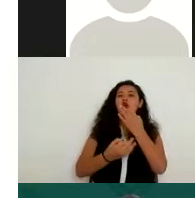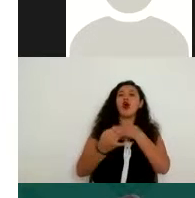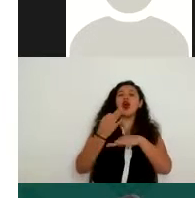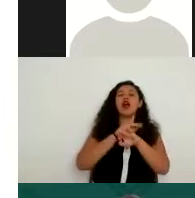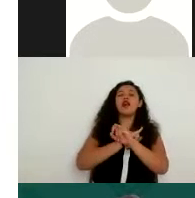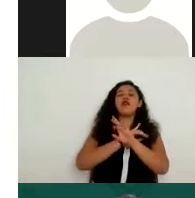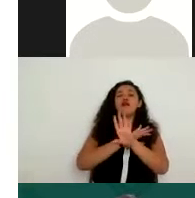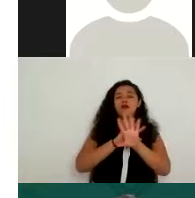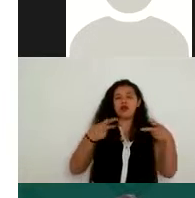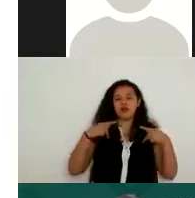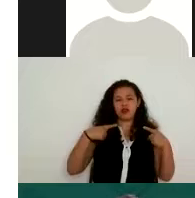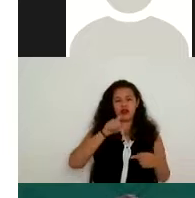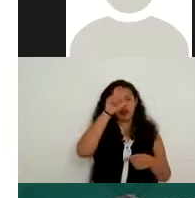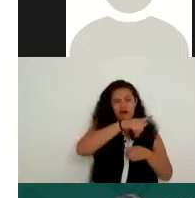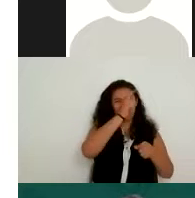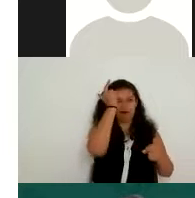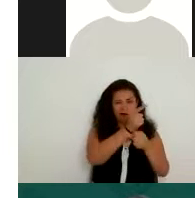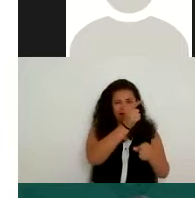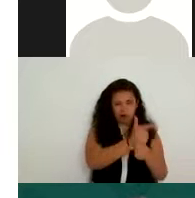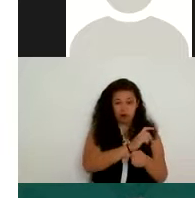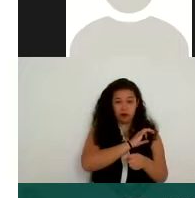identificada o identificable.